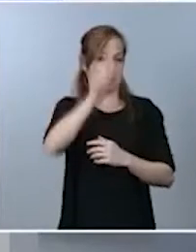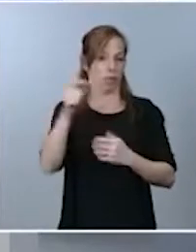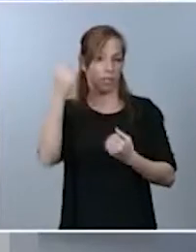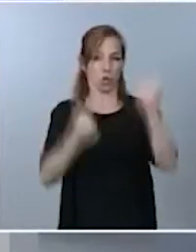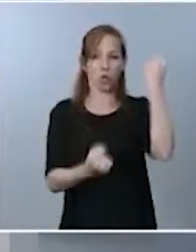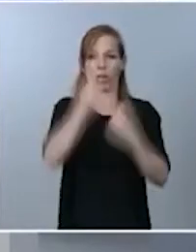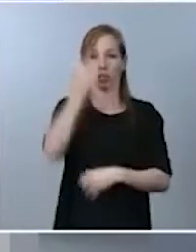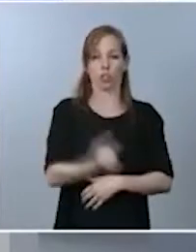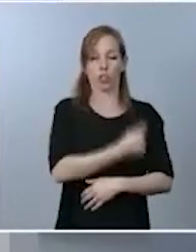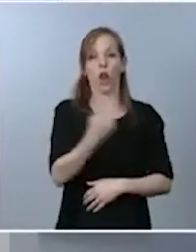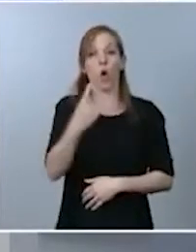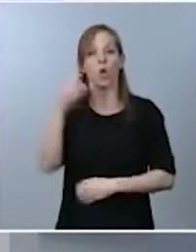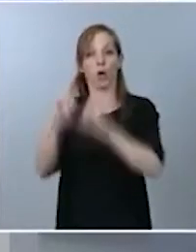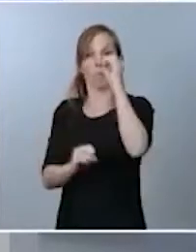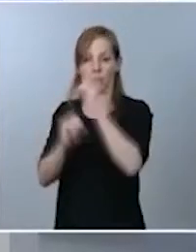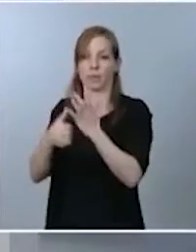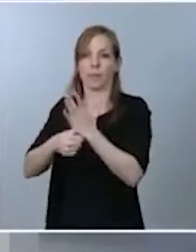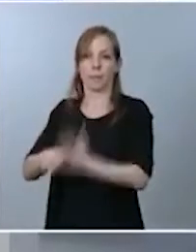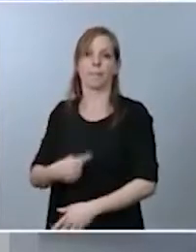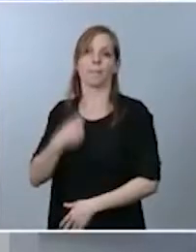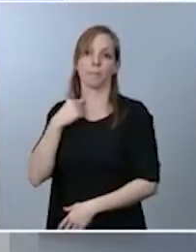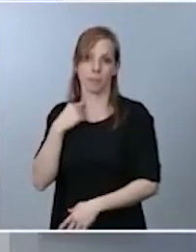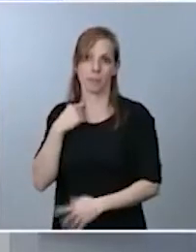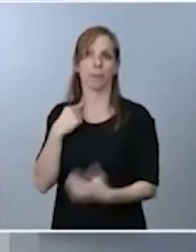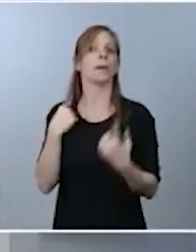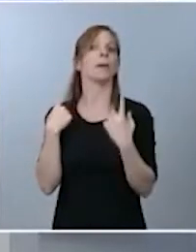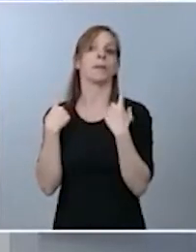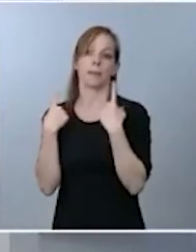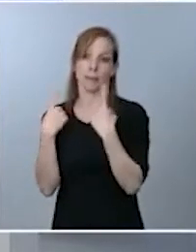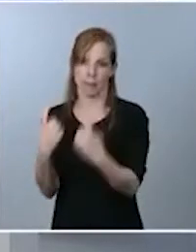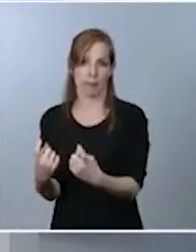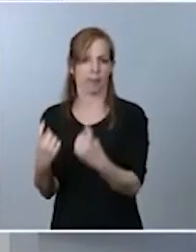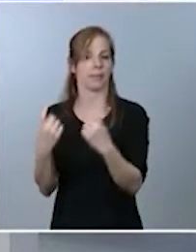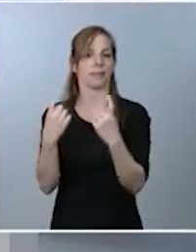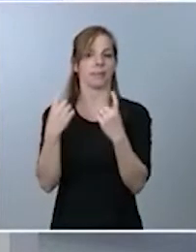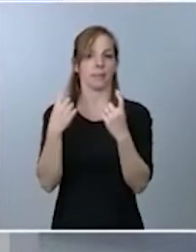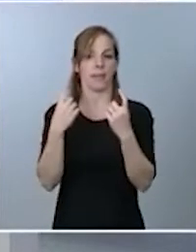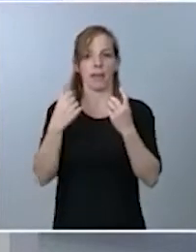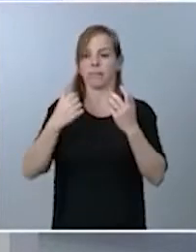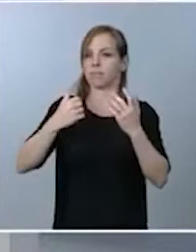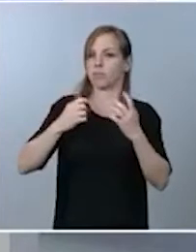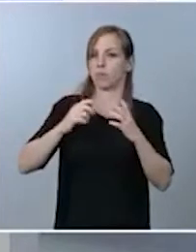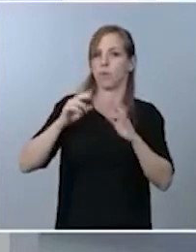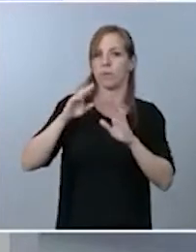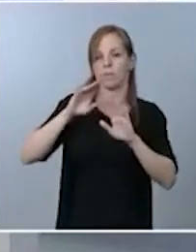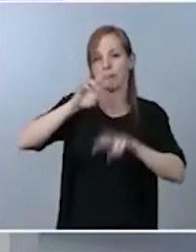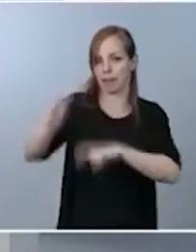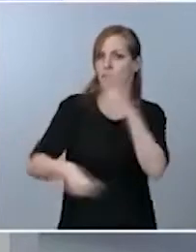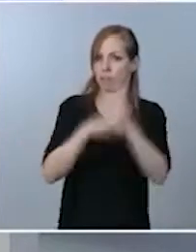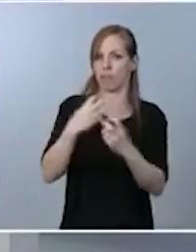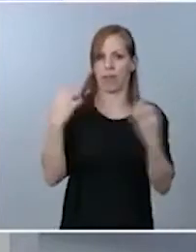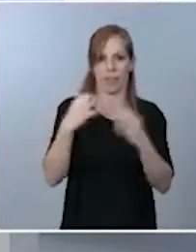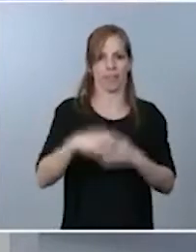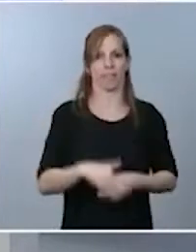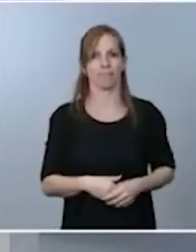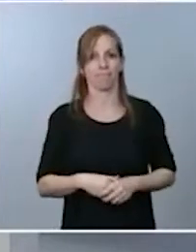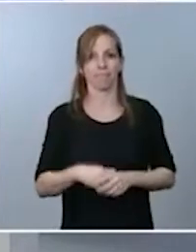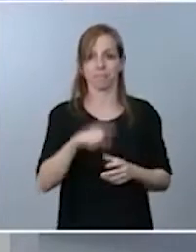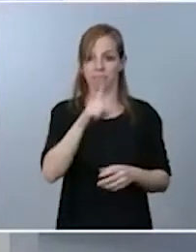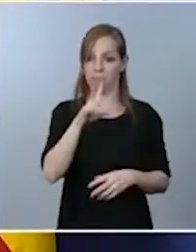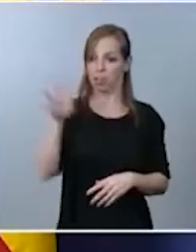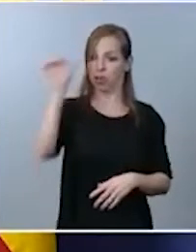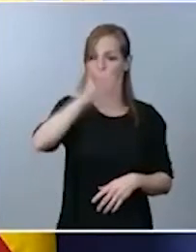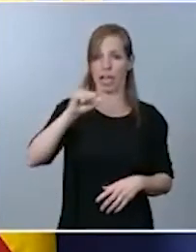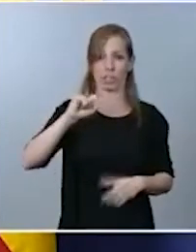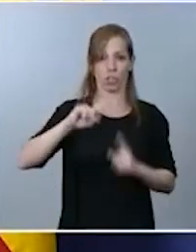que era necesario y preciso abordar la reforma que hoy iniciamos. 14 años después, por lo tanto, ha